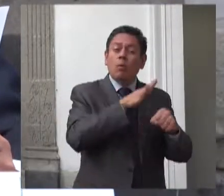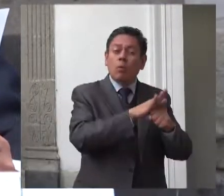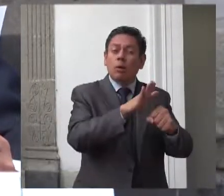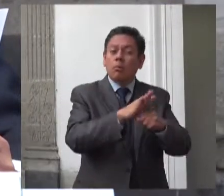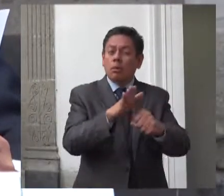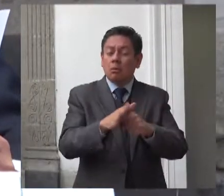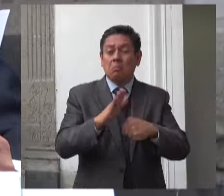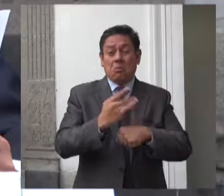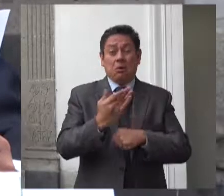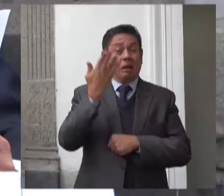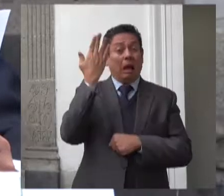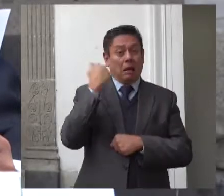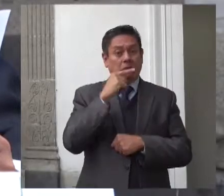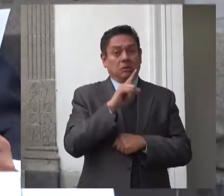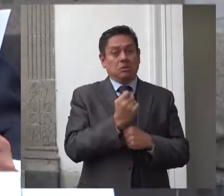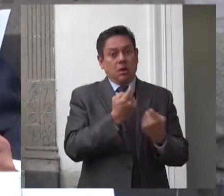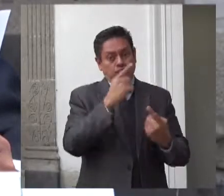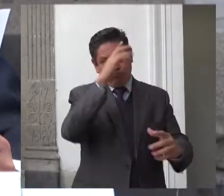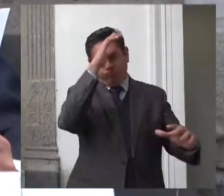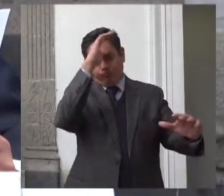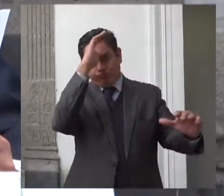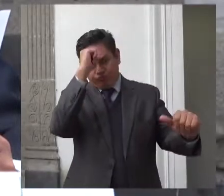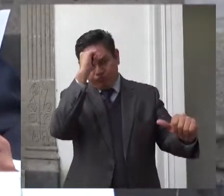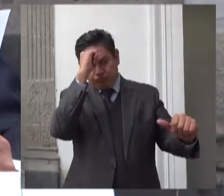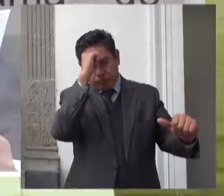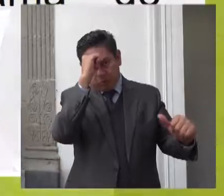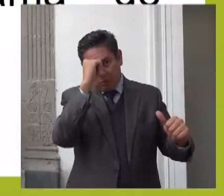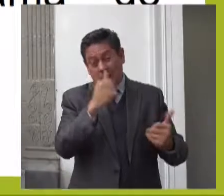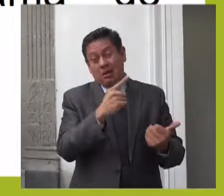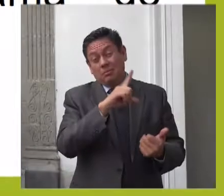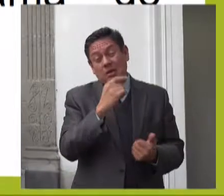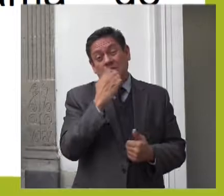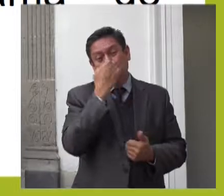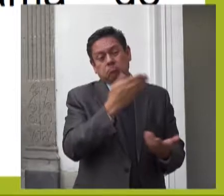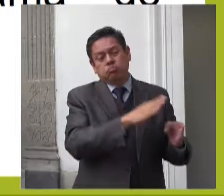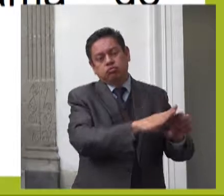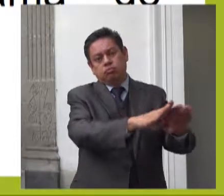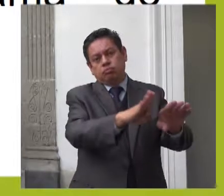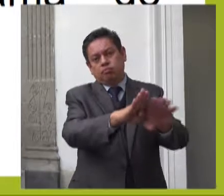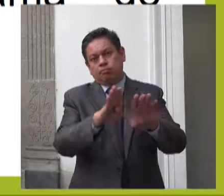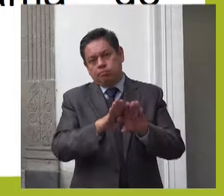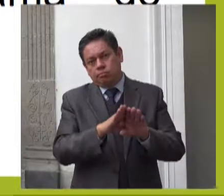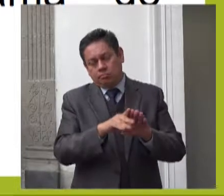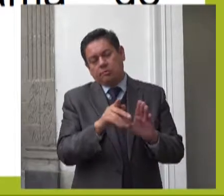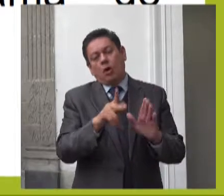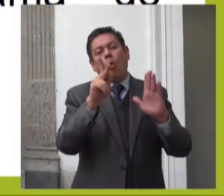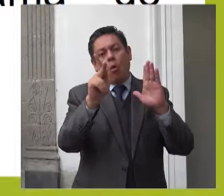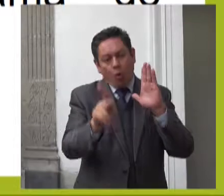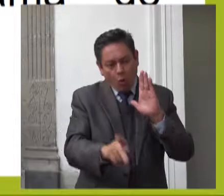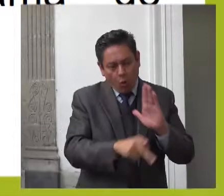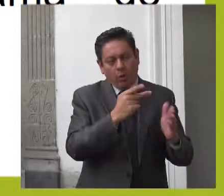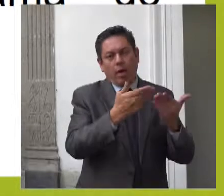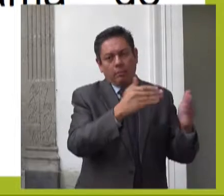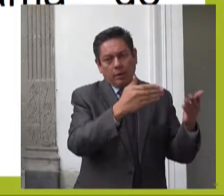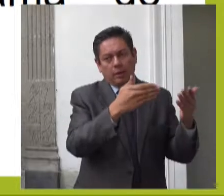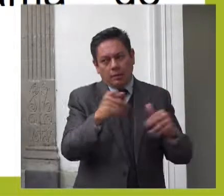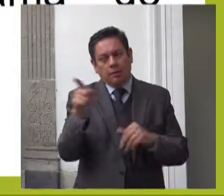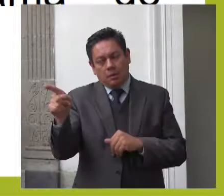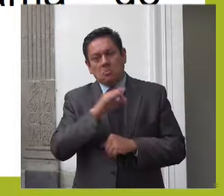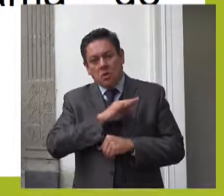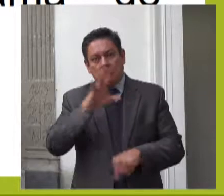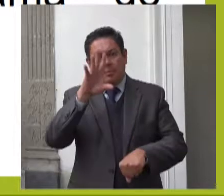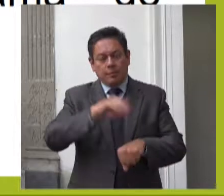las niñas y niños y finalmente fortalecer el modelo de atención integral de las instancias infantiles